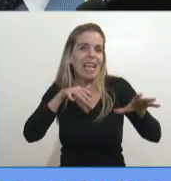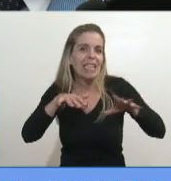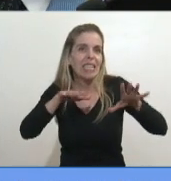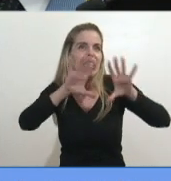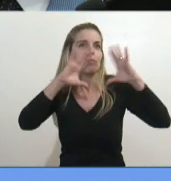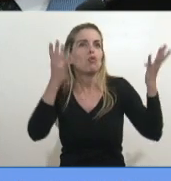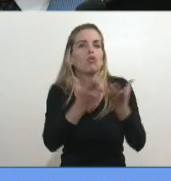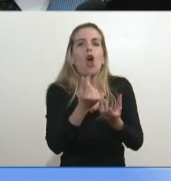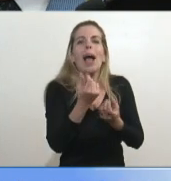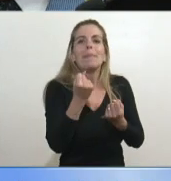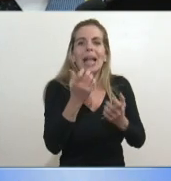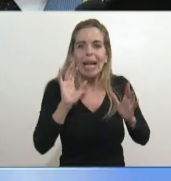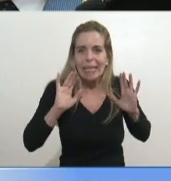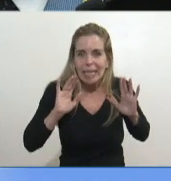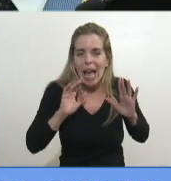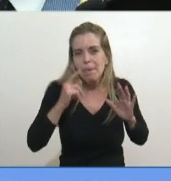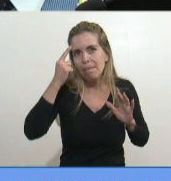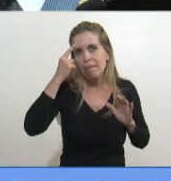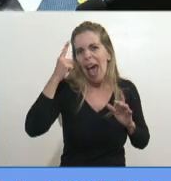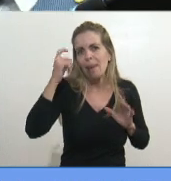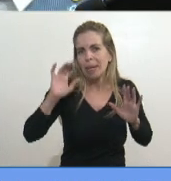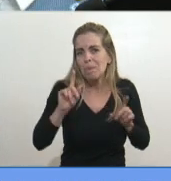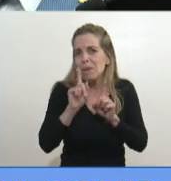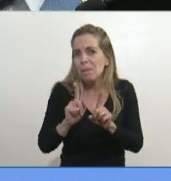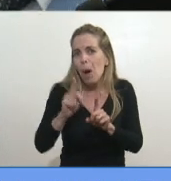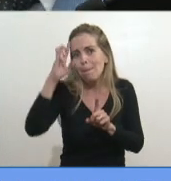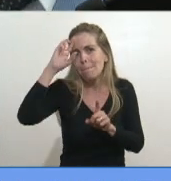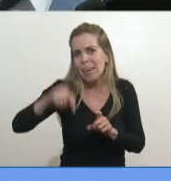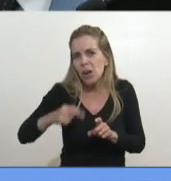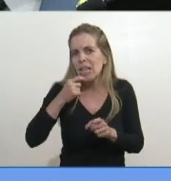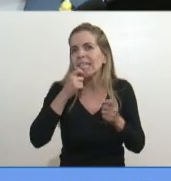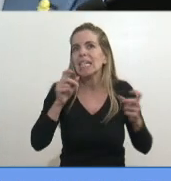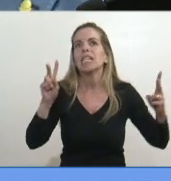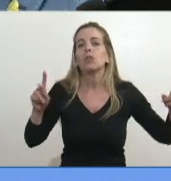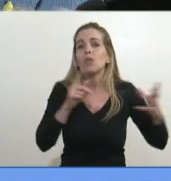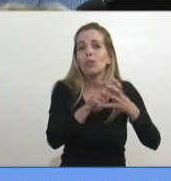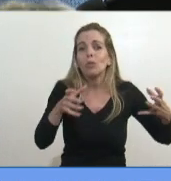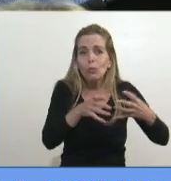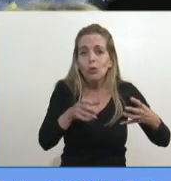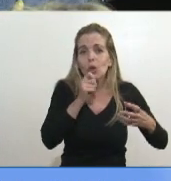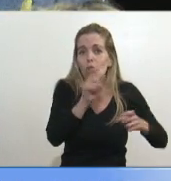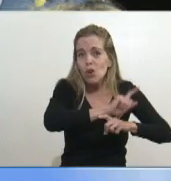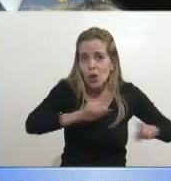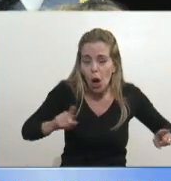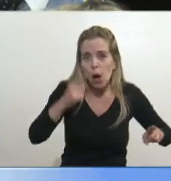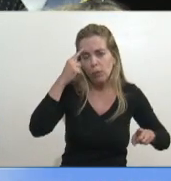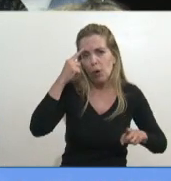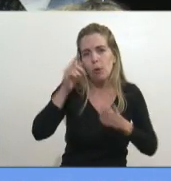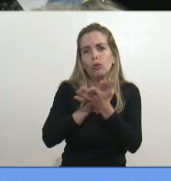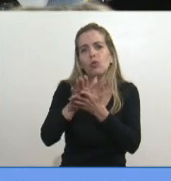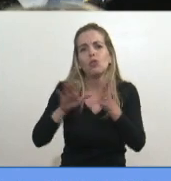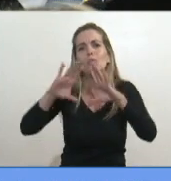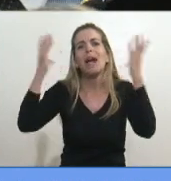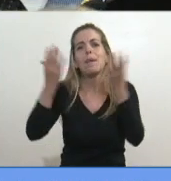capitalista, como decía Perón, si el justicialismo no llega a esa bomba de 100 megatones, va a ser una buena solución para el planeta.